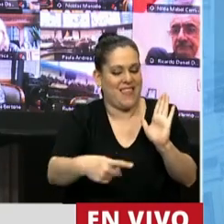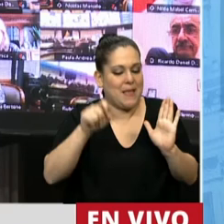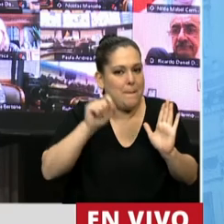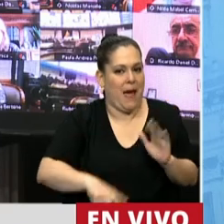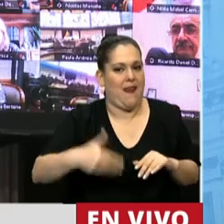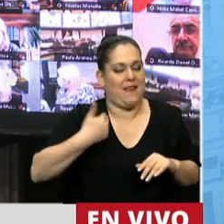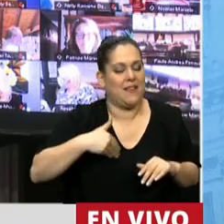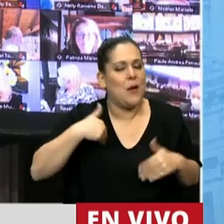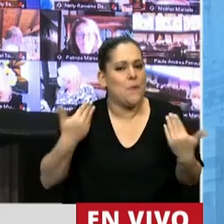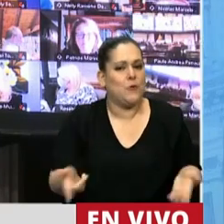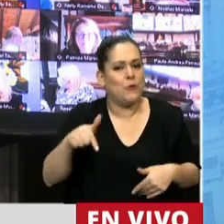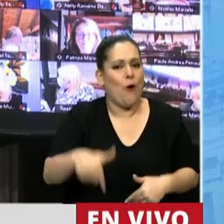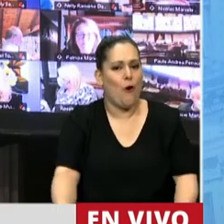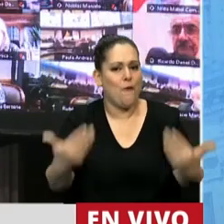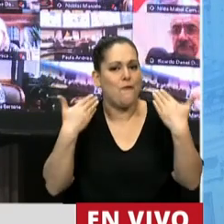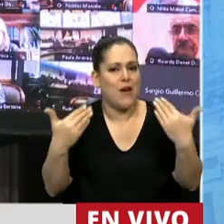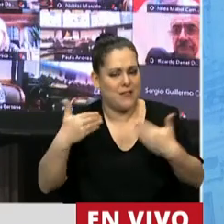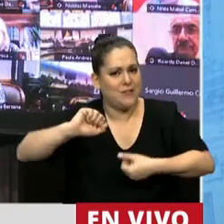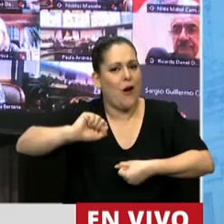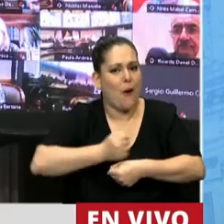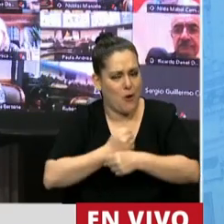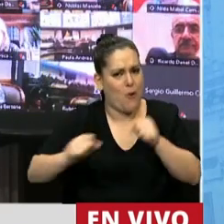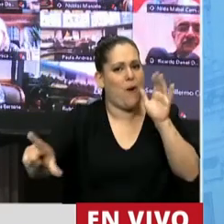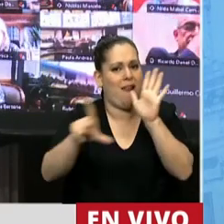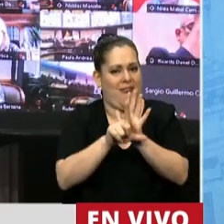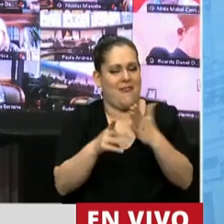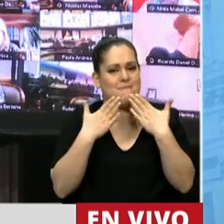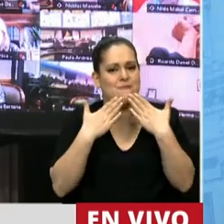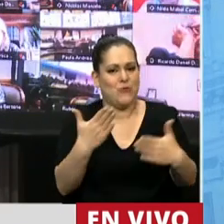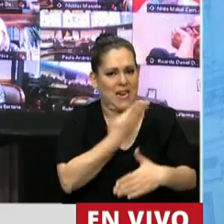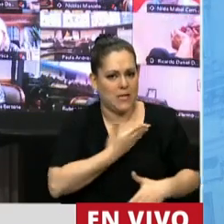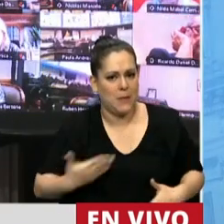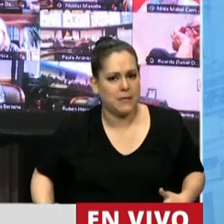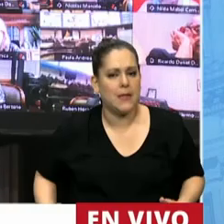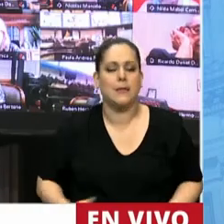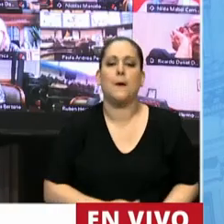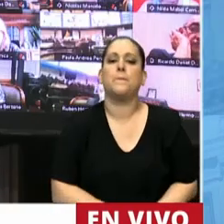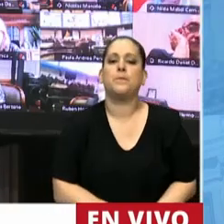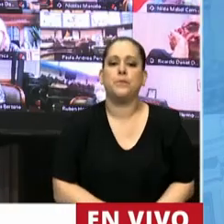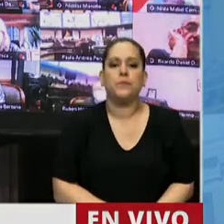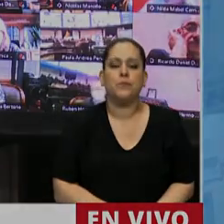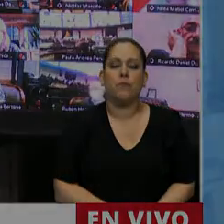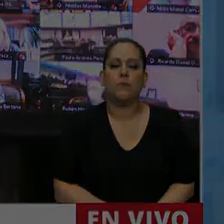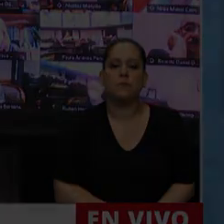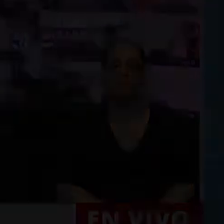celebro que hoy podamos darle la aprobación y sanción definitiva. Muchas gracias, Presidente. Gracias, Diputada.